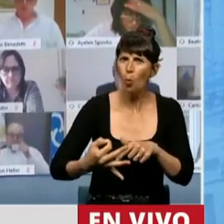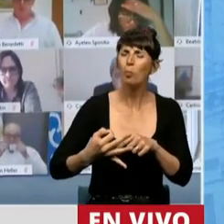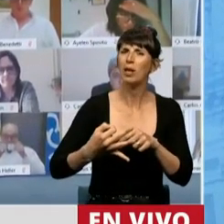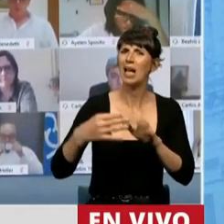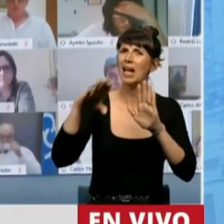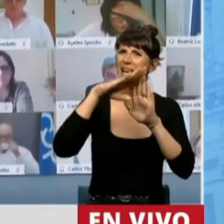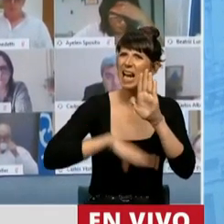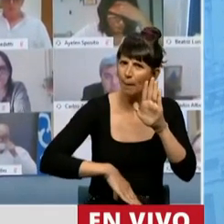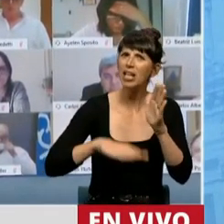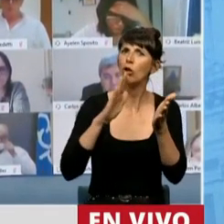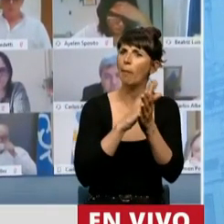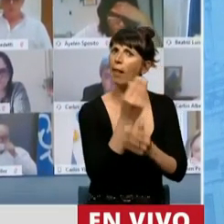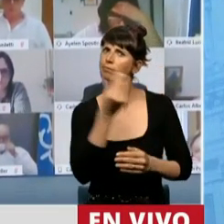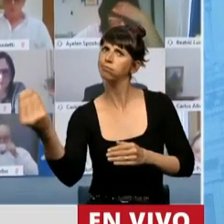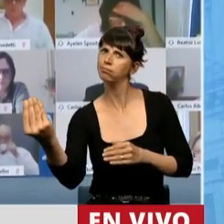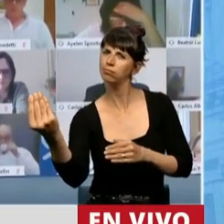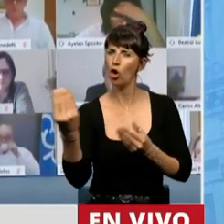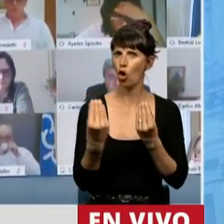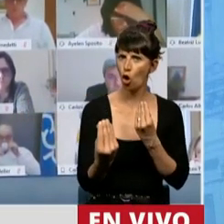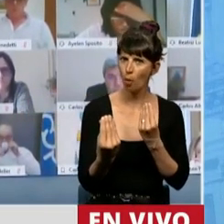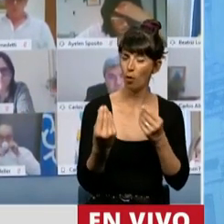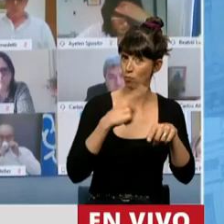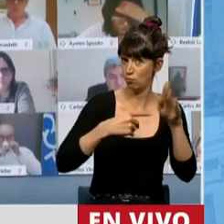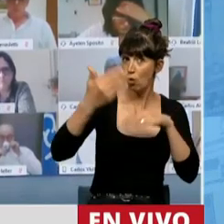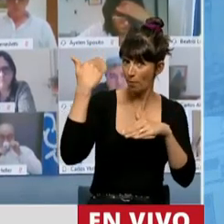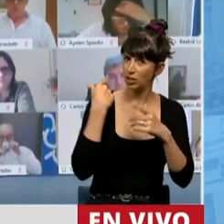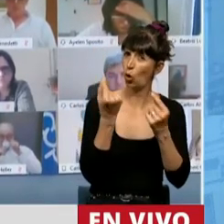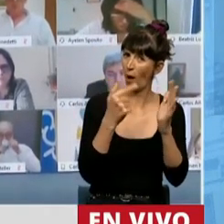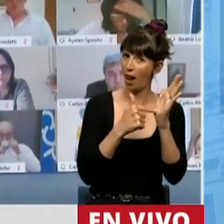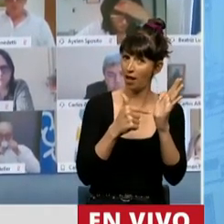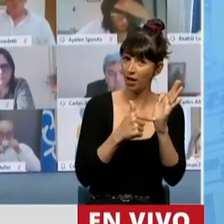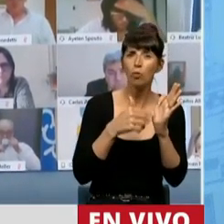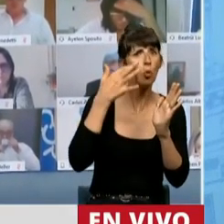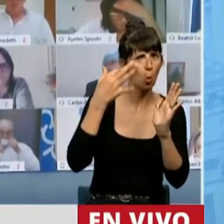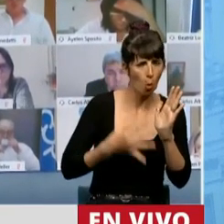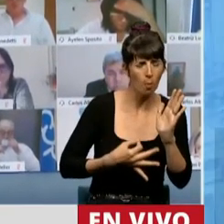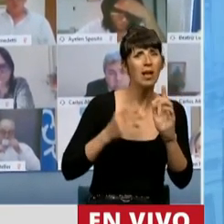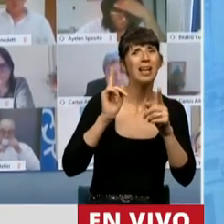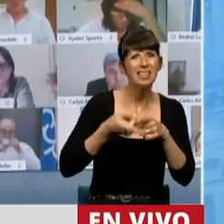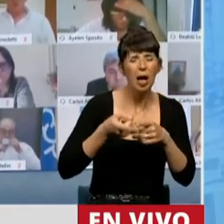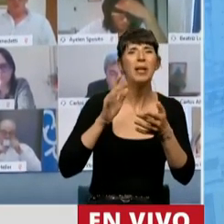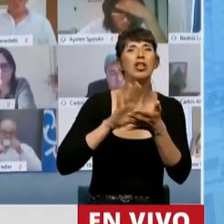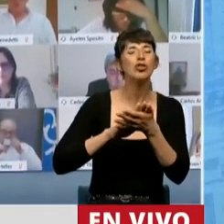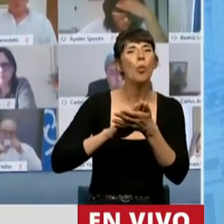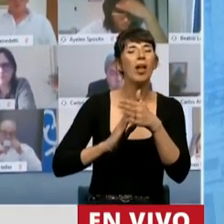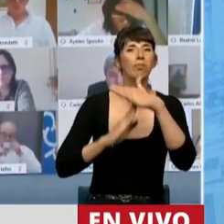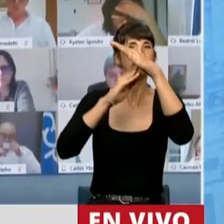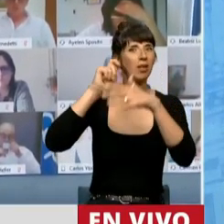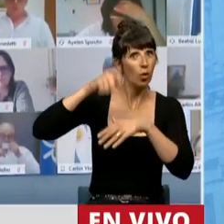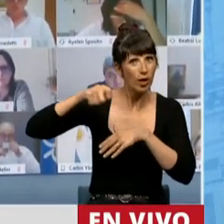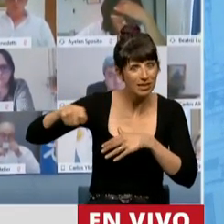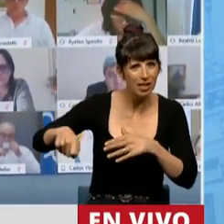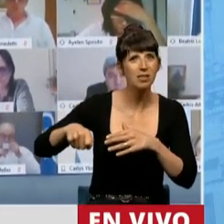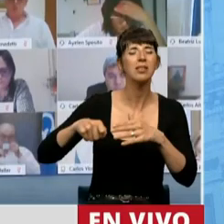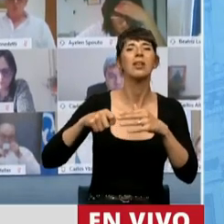reglamento de traslados que estaba vigente en ese momento, habiendo cumplido con la acordada 4 de la Corte Suprema y habiendo después